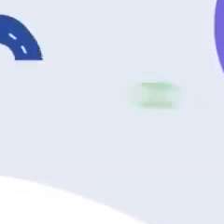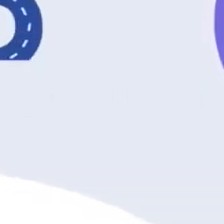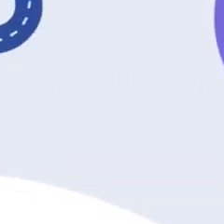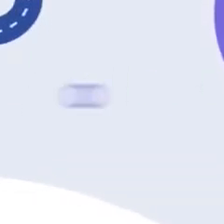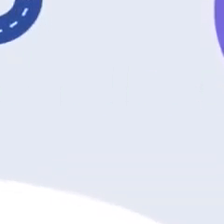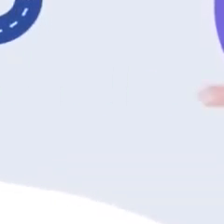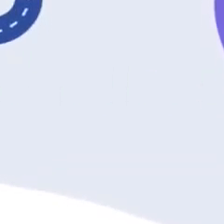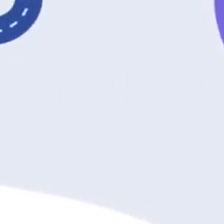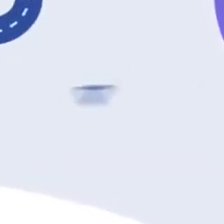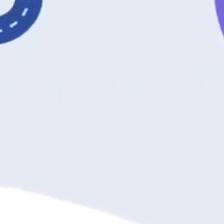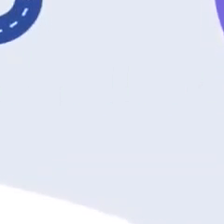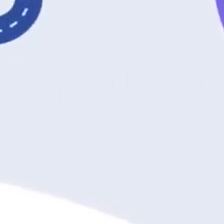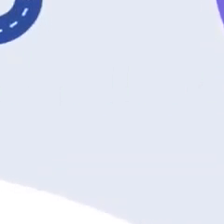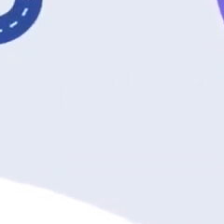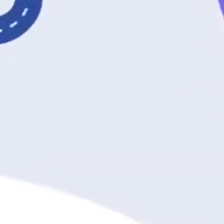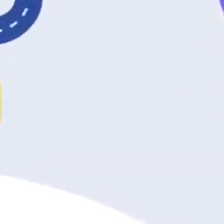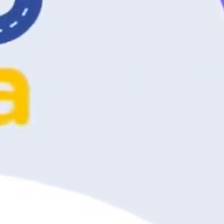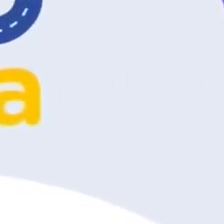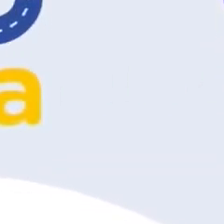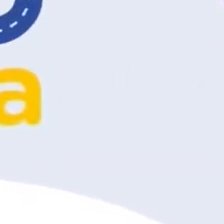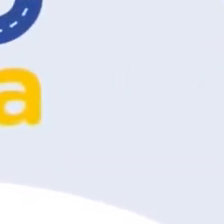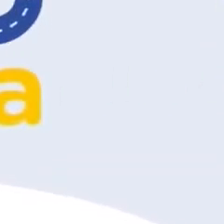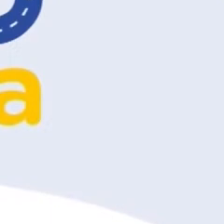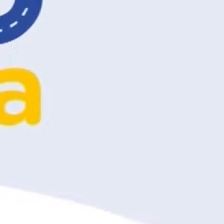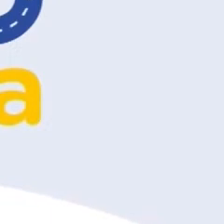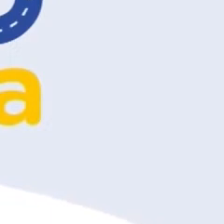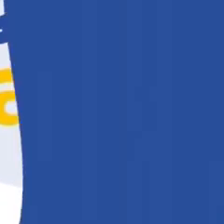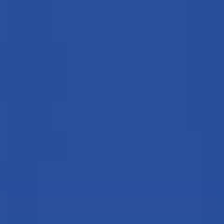Transcription Aprendo en Casa